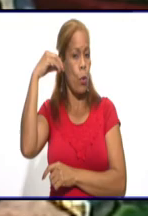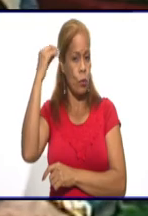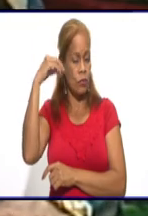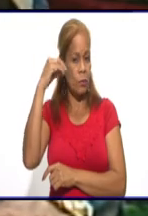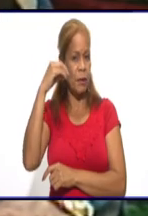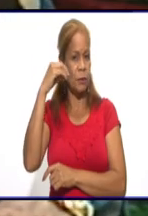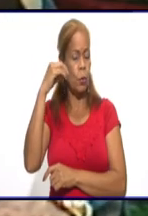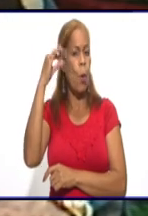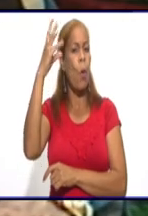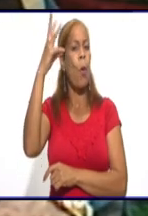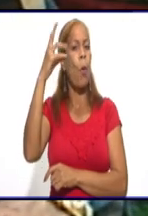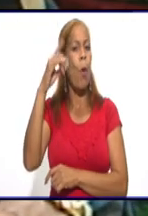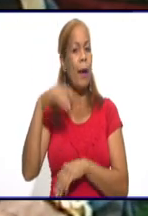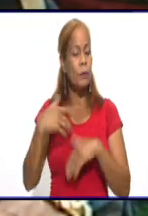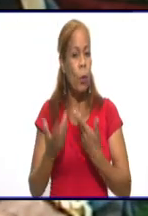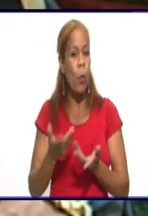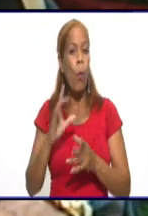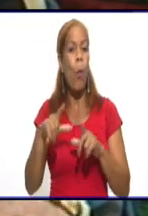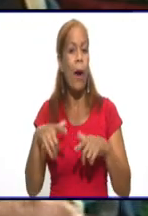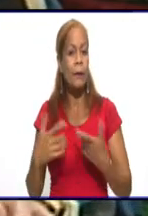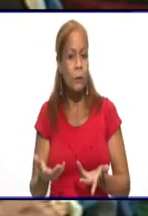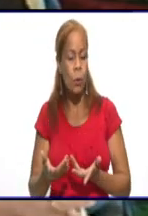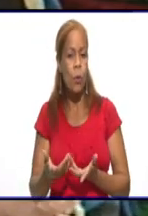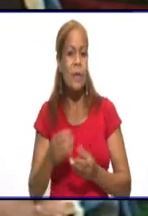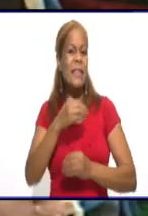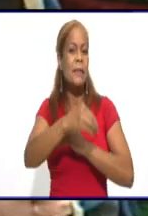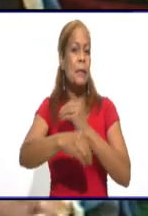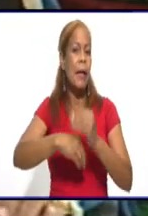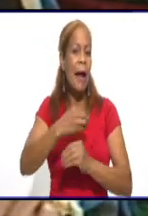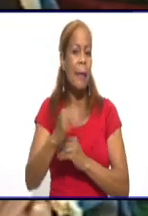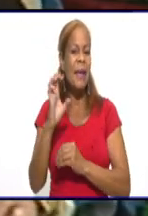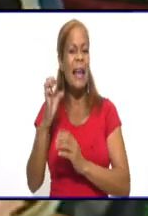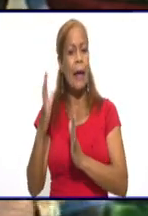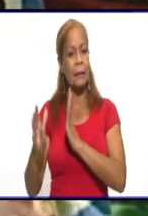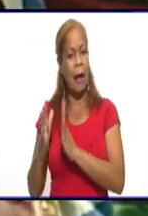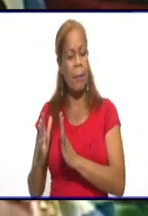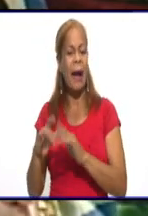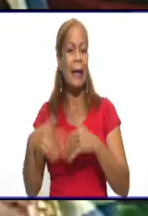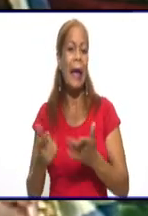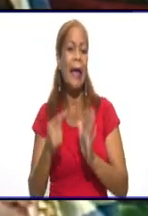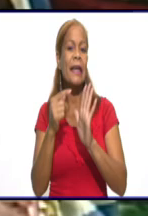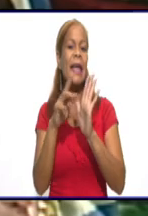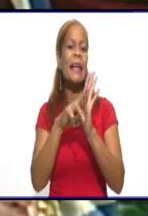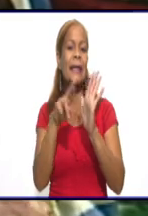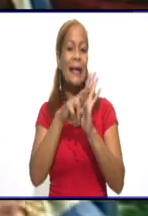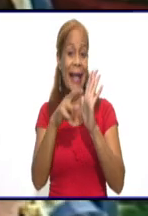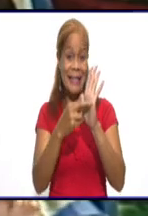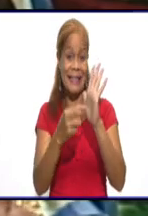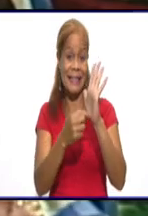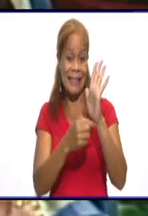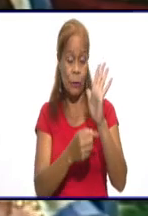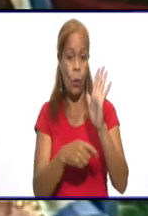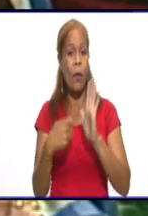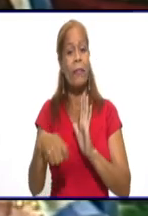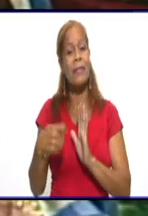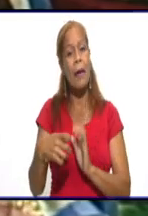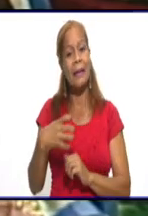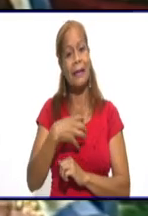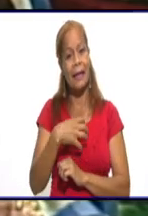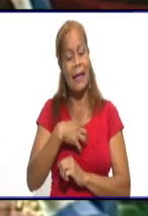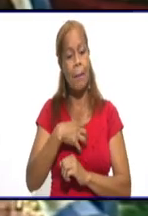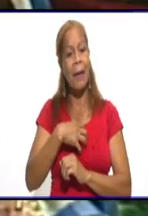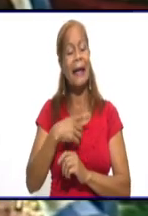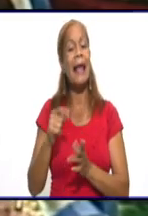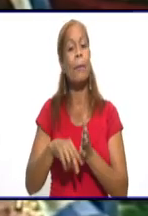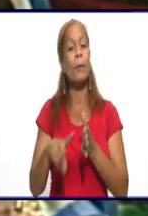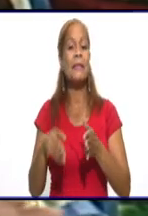se cambia la fase en la que se encuentra? Vayamos. ¿Qué requisitos hay que tener para que la provincia cambie del estatus en el que se encuentra?